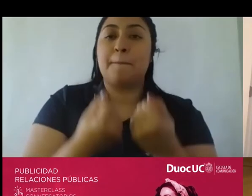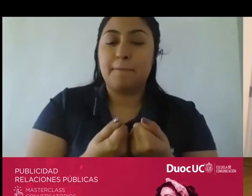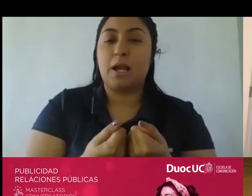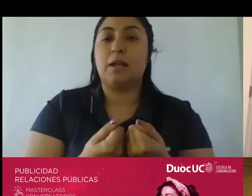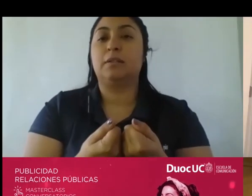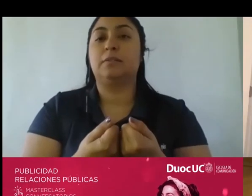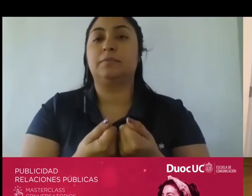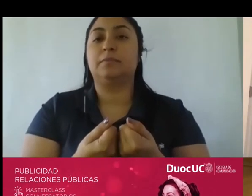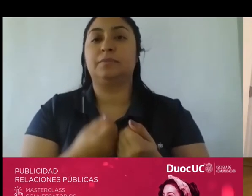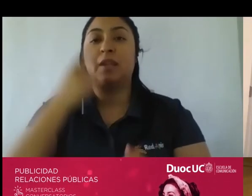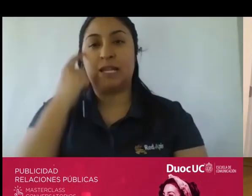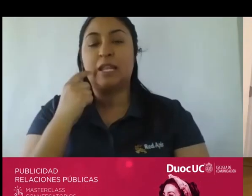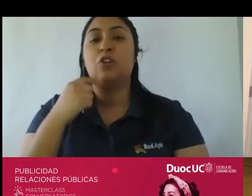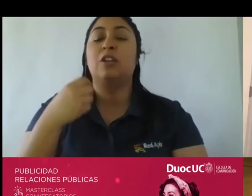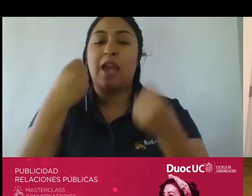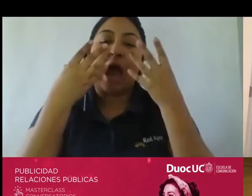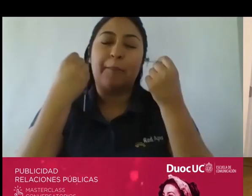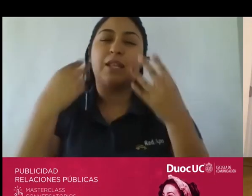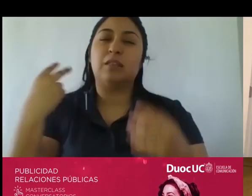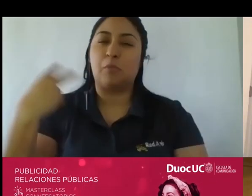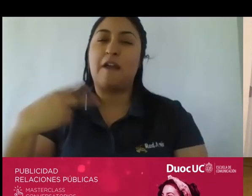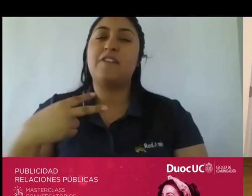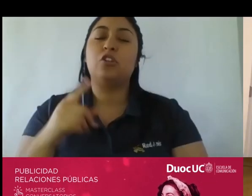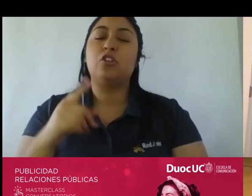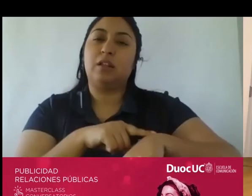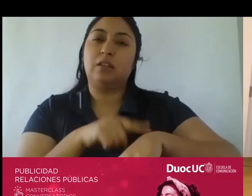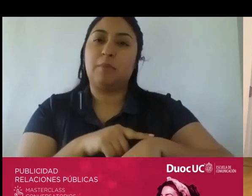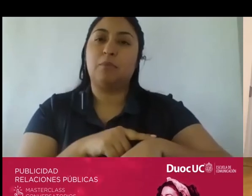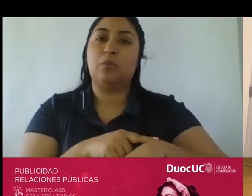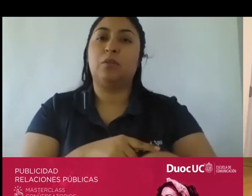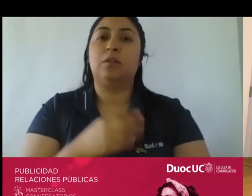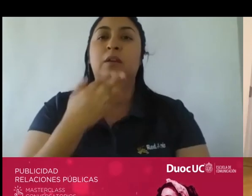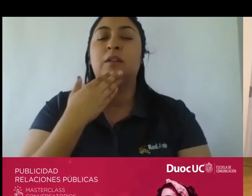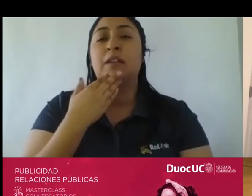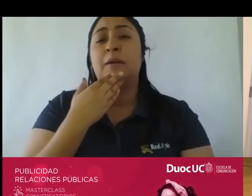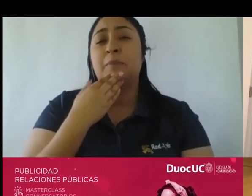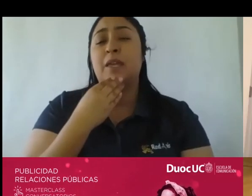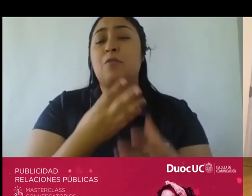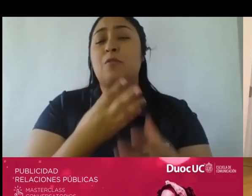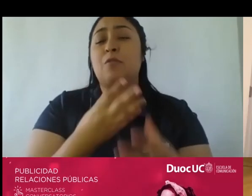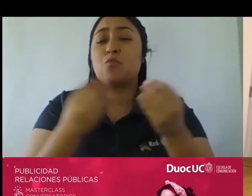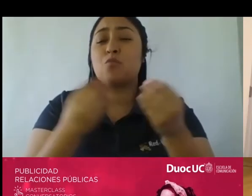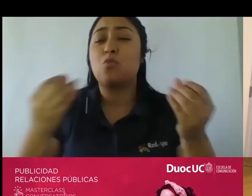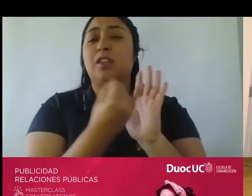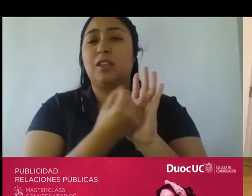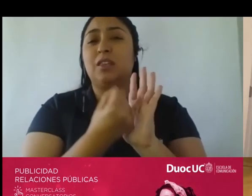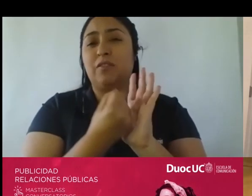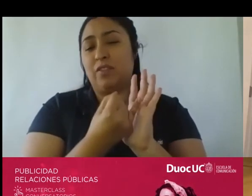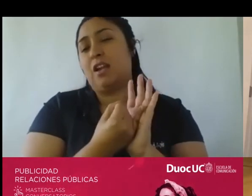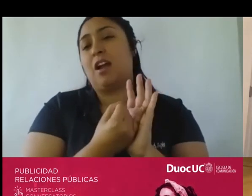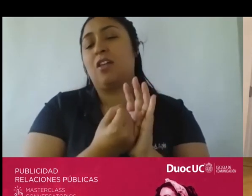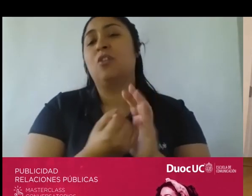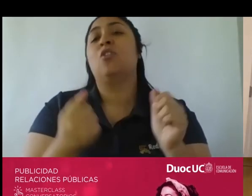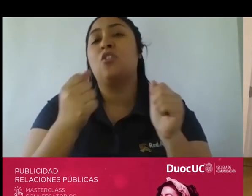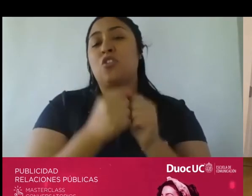aprendimos a valorar un poquito el tiempo y probablemente sí pues muchos nos sentimos identificados con esa parte